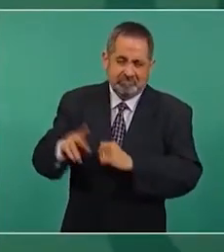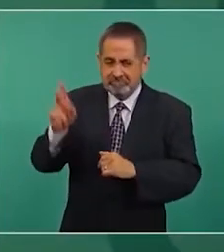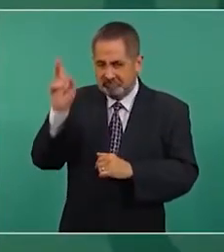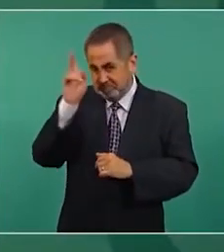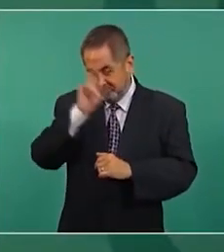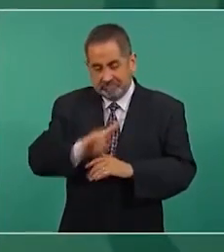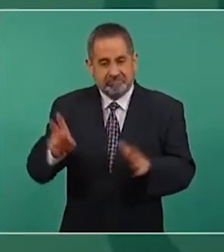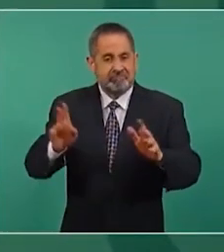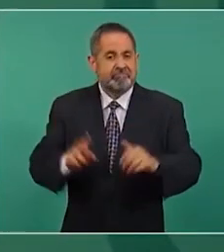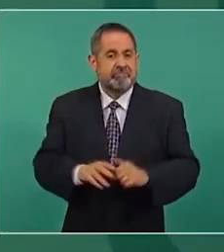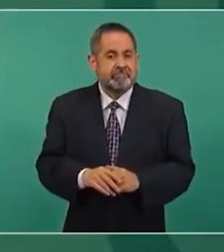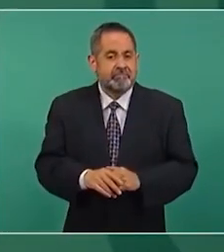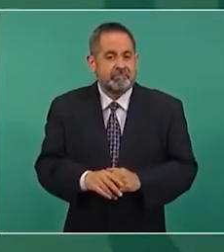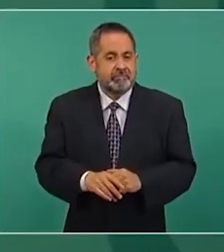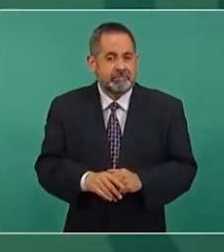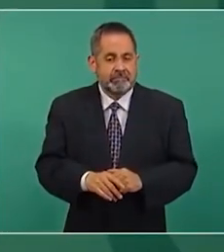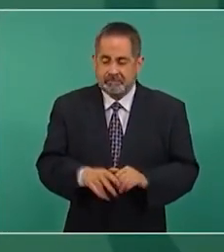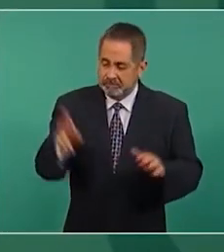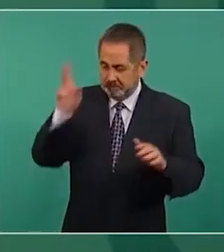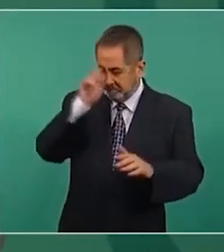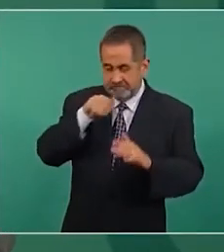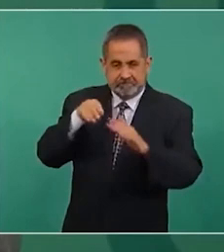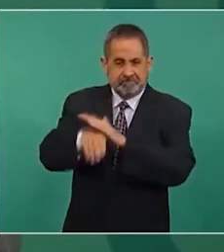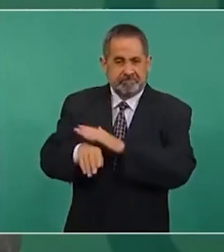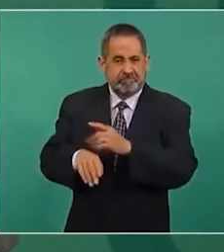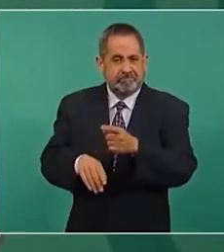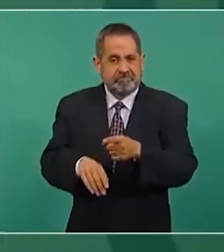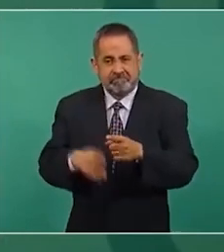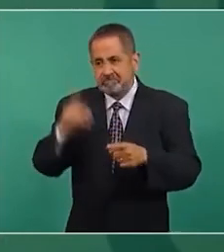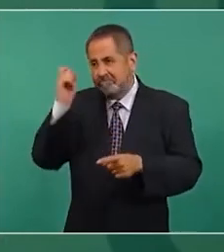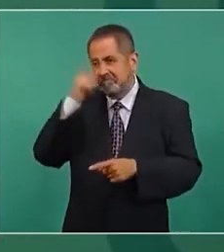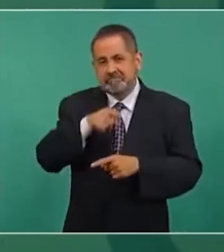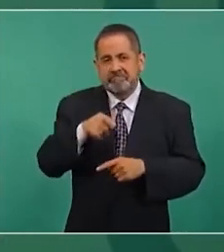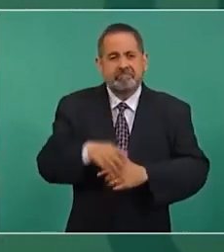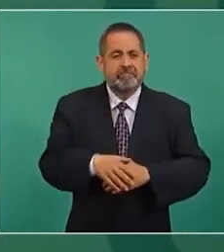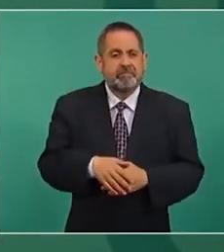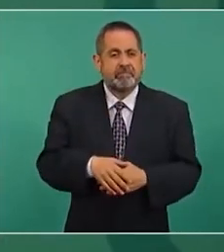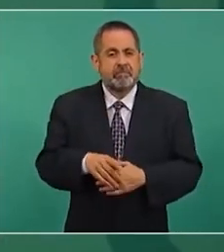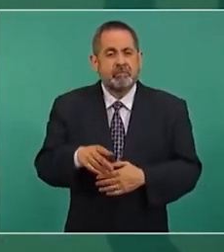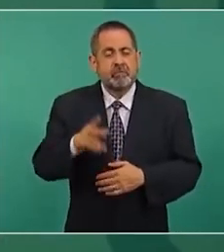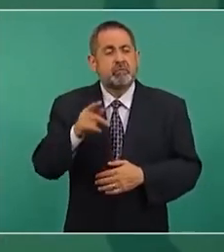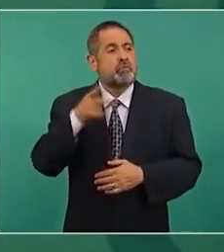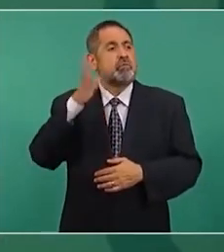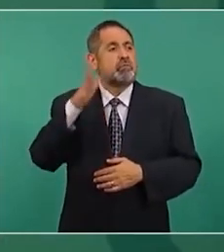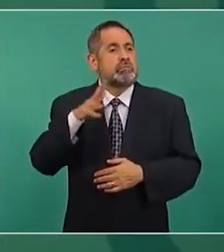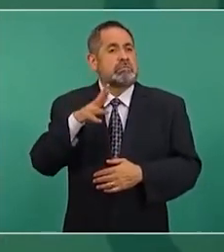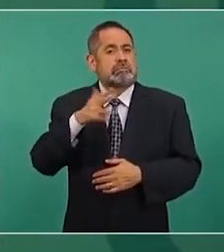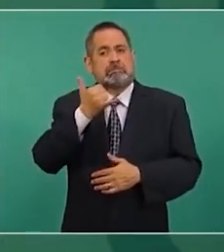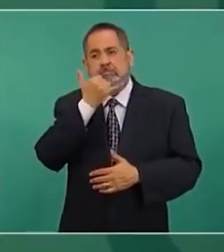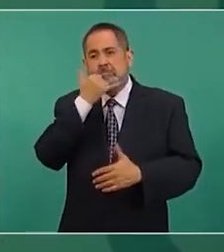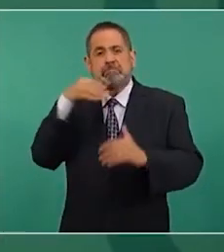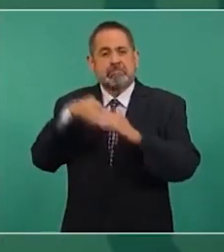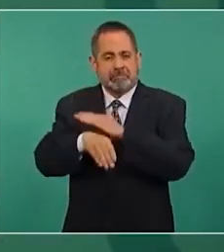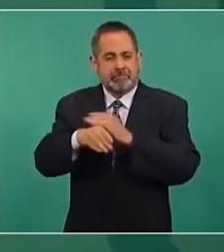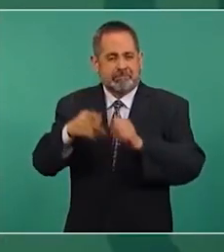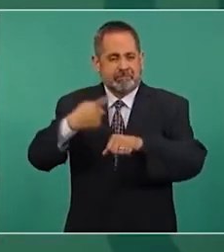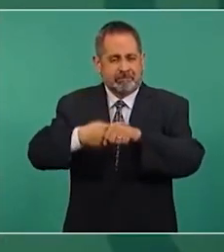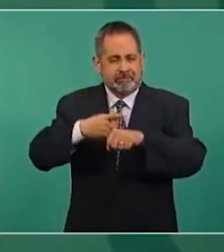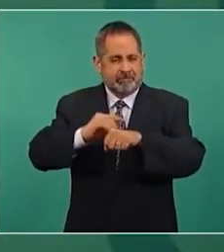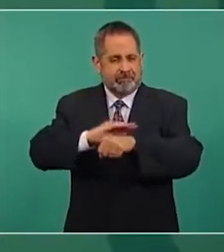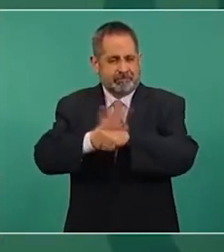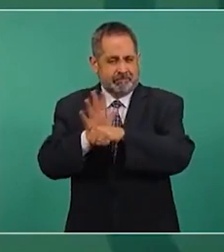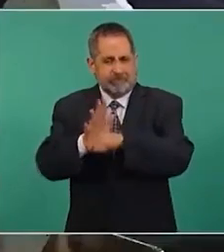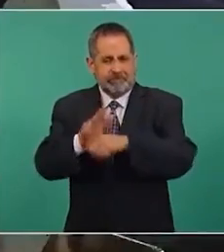no hubiesen podido enfrentar la pandemia como lo